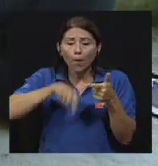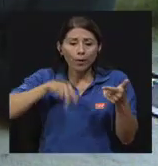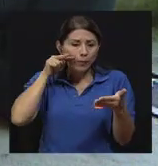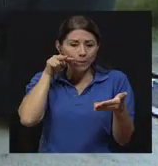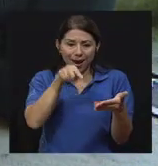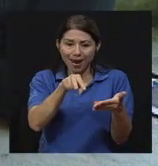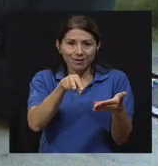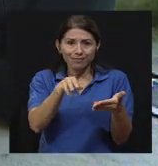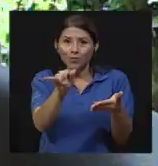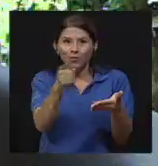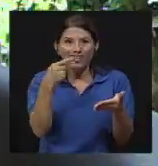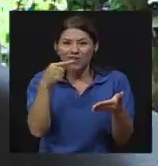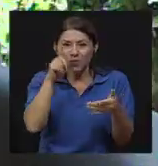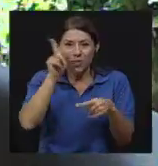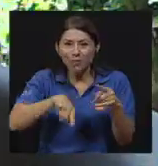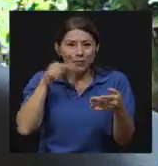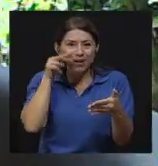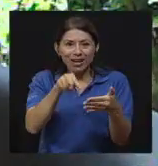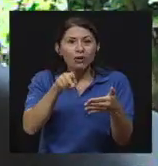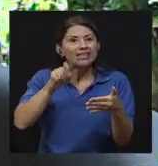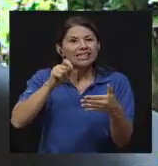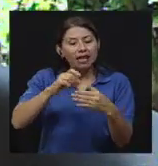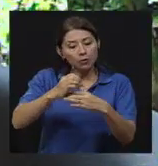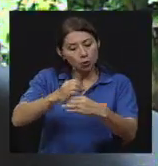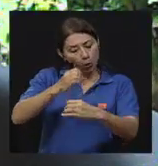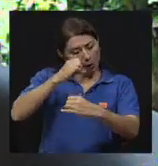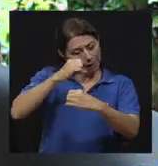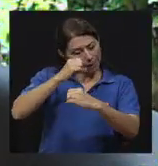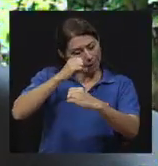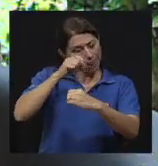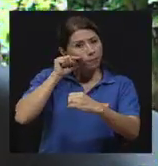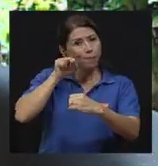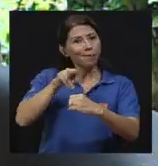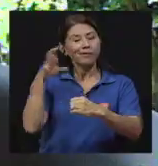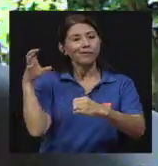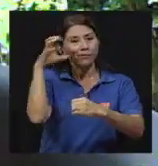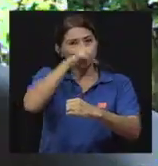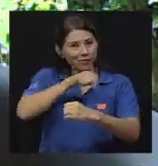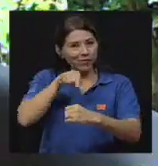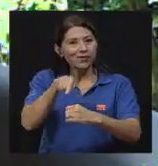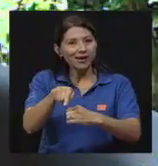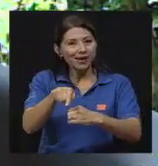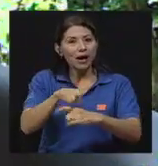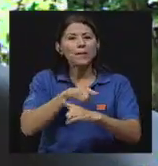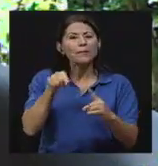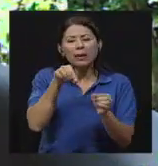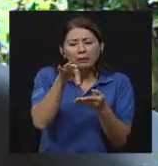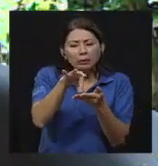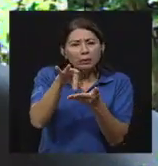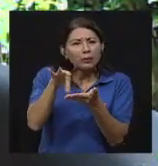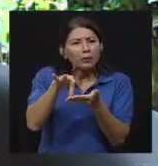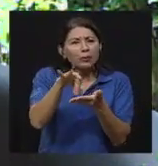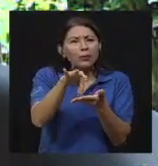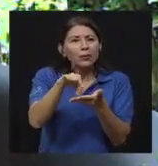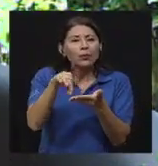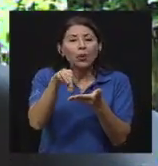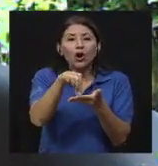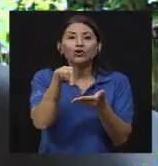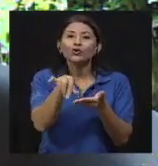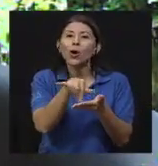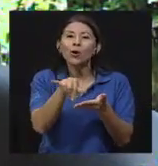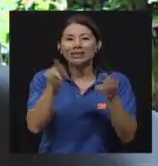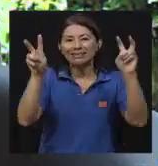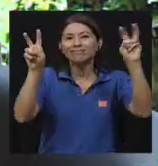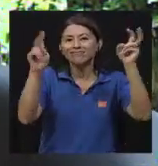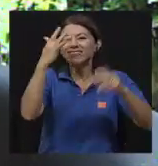simple ojo, tal y como usted lo dijo, sino que necesitamos de un microscopio para poder verlos. Pero son seres que son casi que podríamos decir que